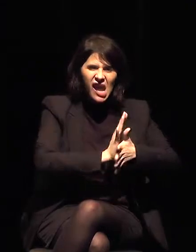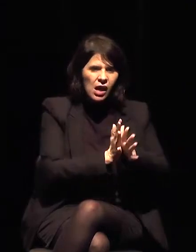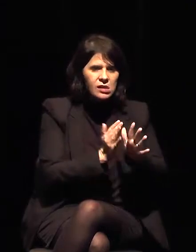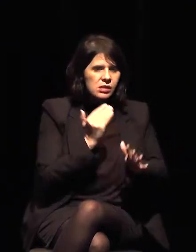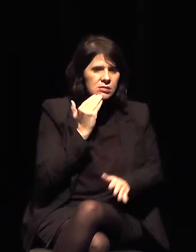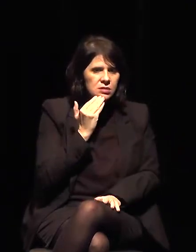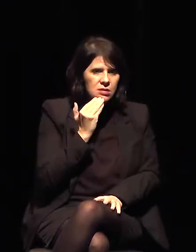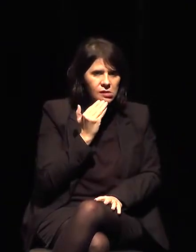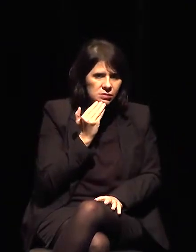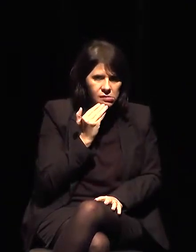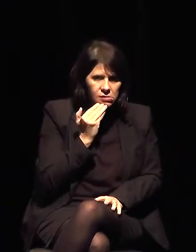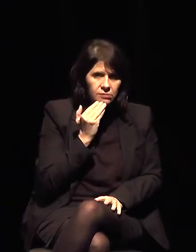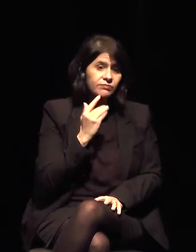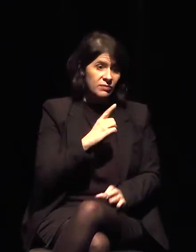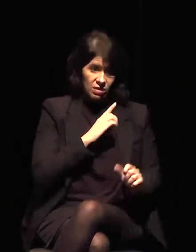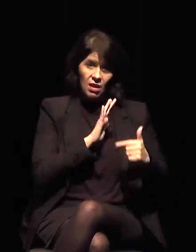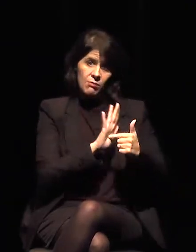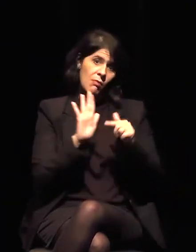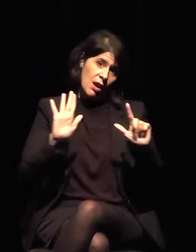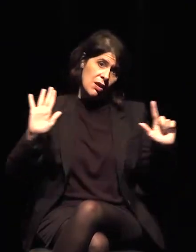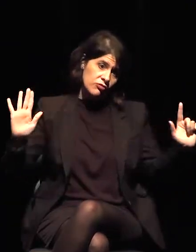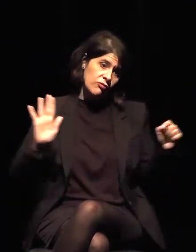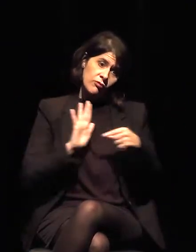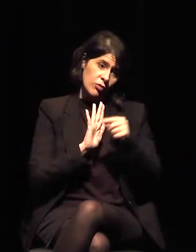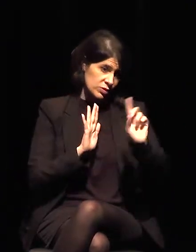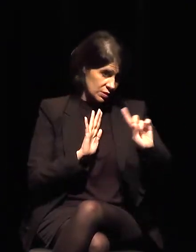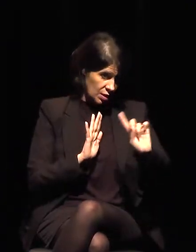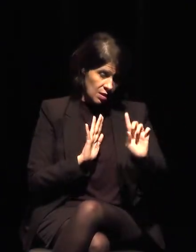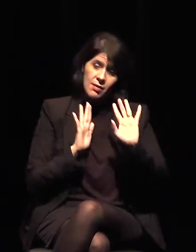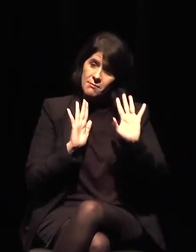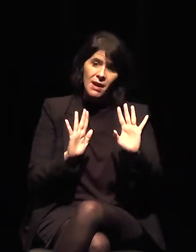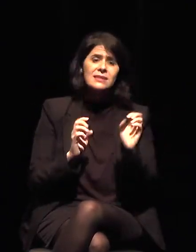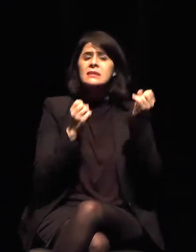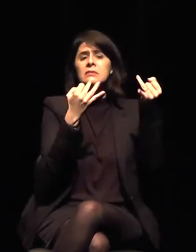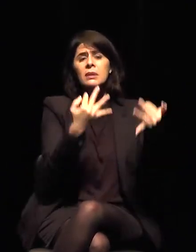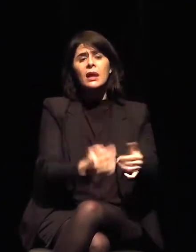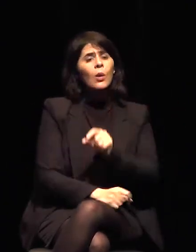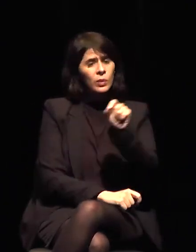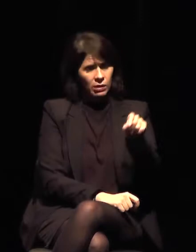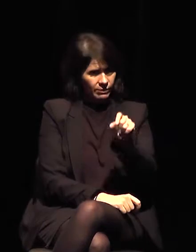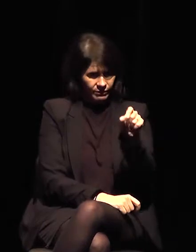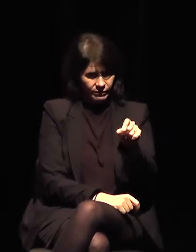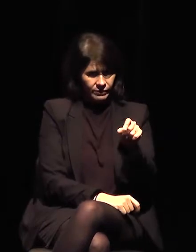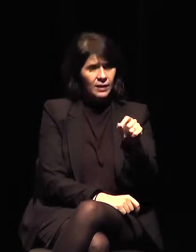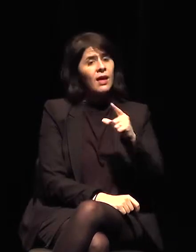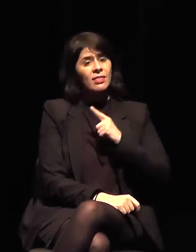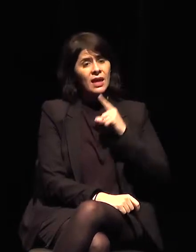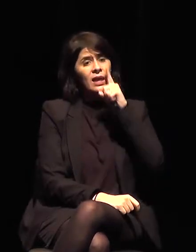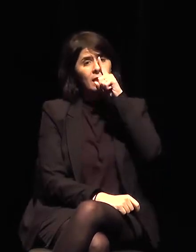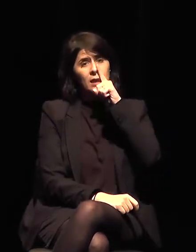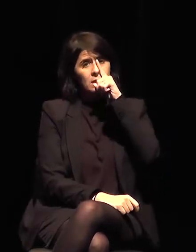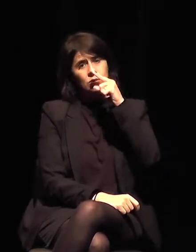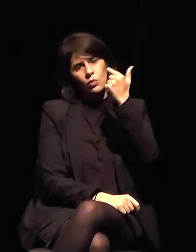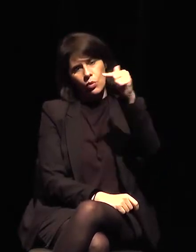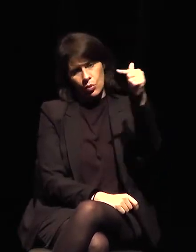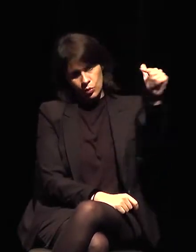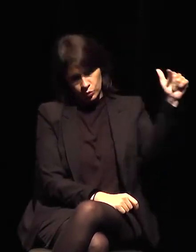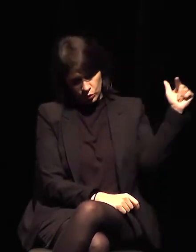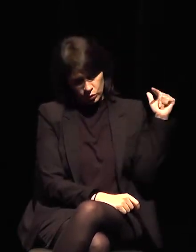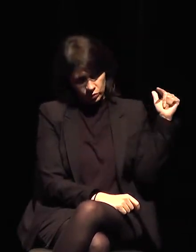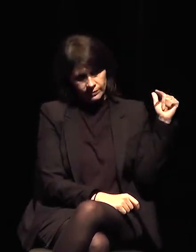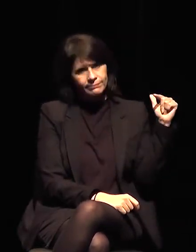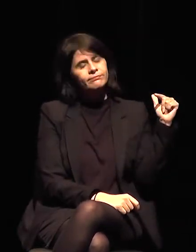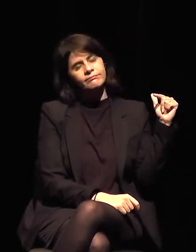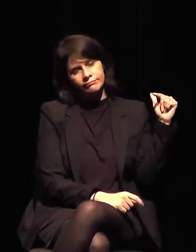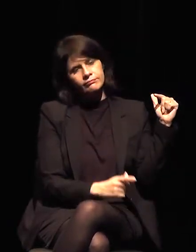voy a mostrar, pero todo eso para decirles que hay otros riesgos que son tan serios como el